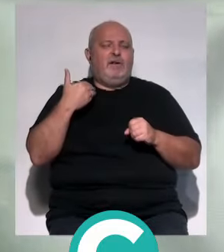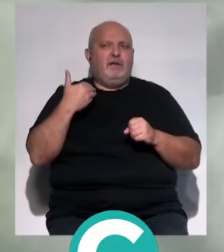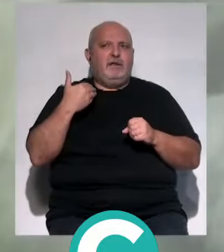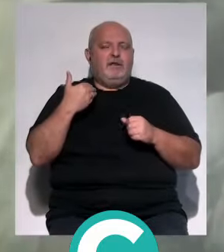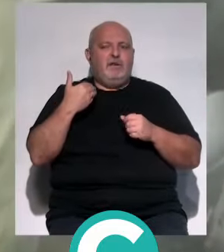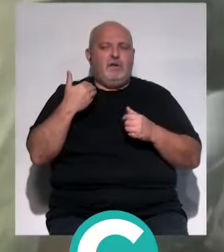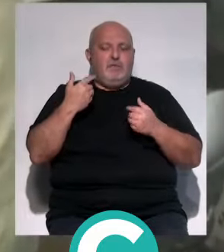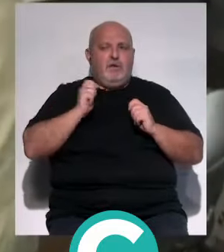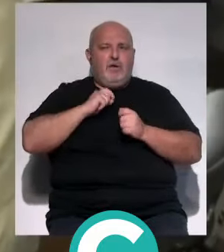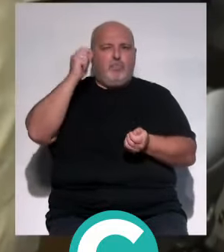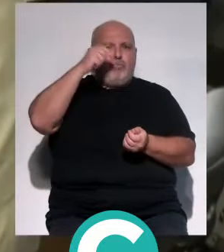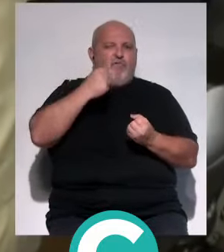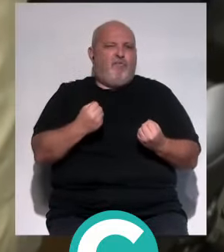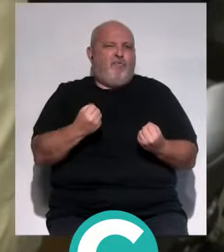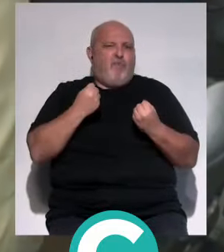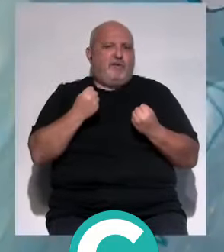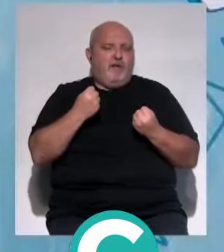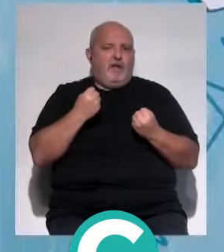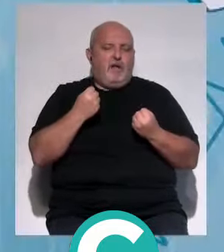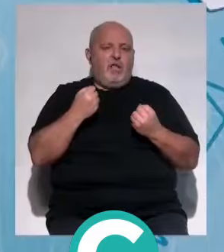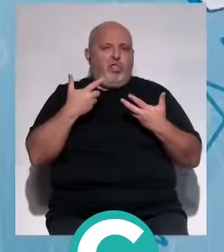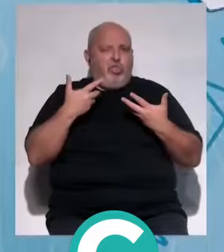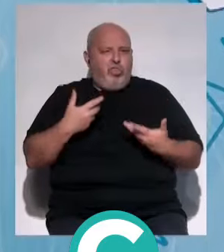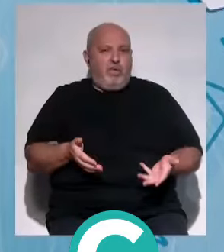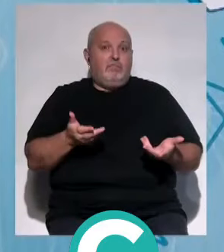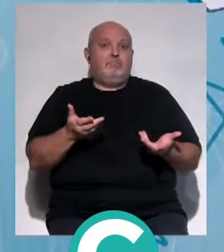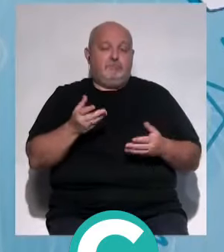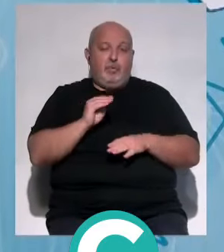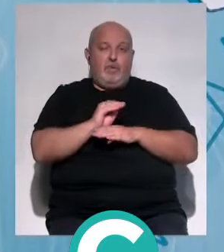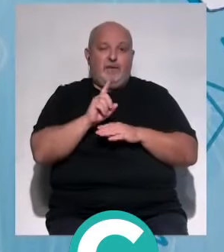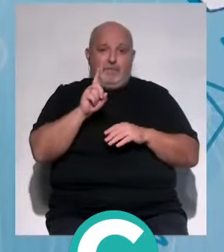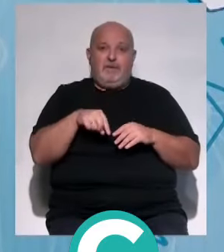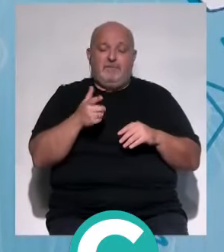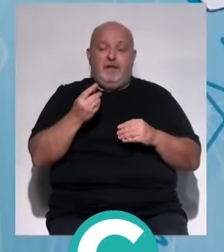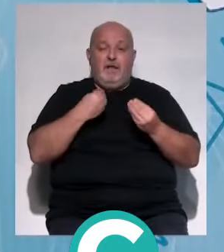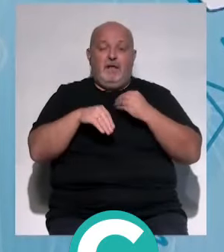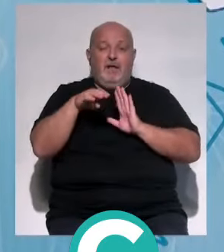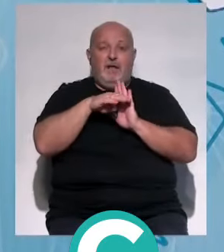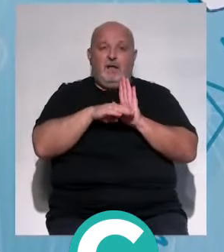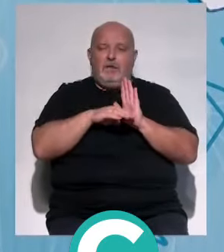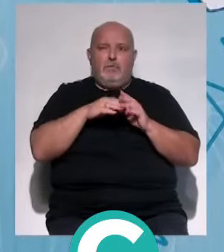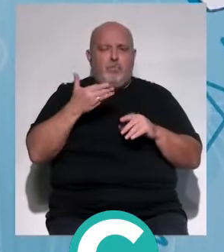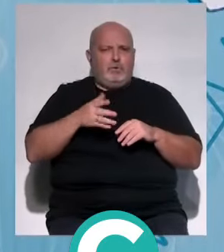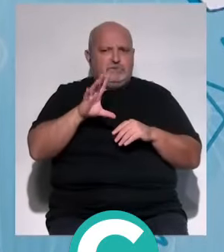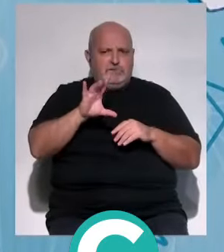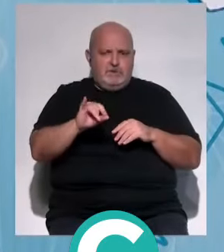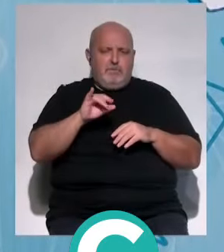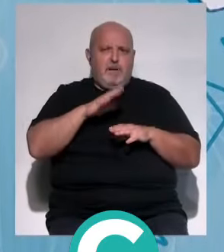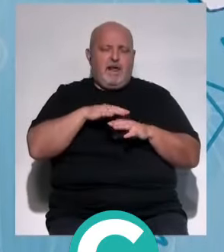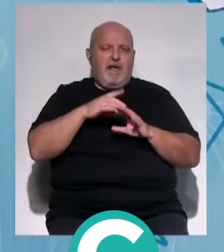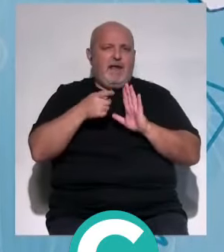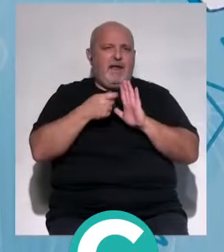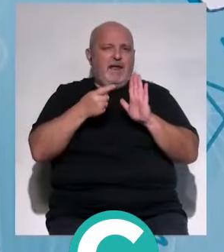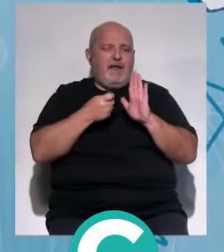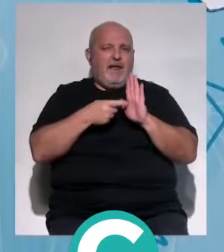someter a un tratamiento muy fuerte que a lo mejor te va a dejar sin energía. Es verdad que la alimentación es súper importante para paliar los